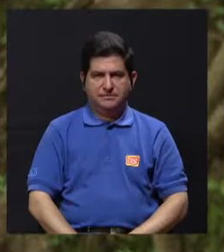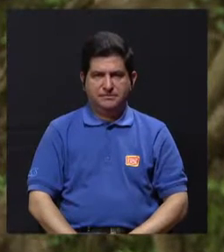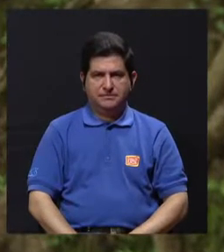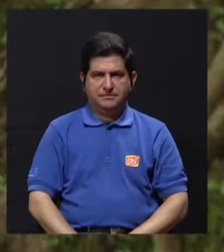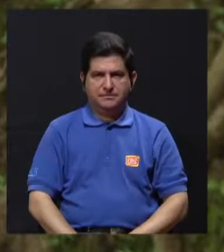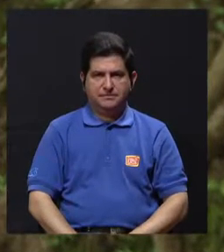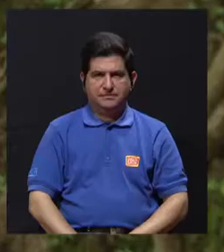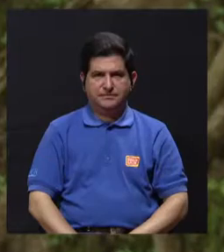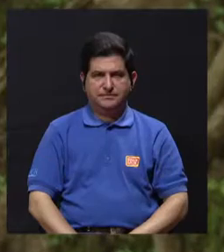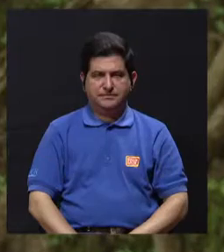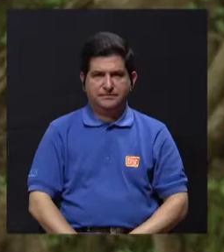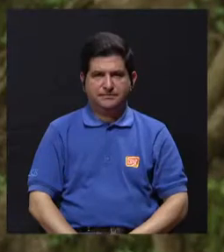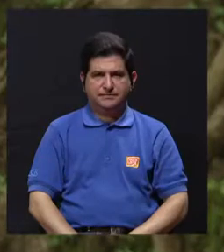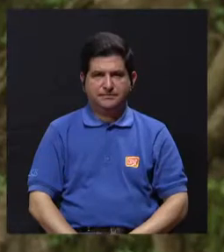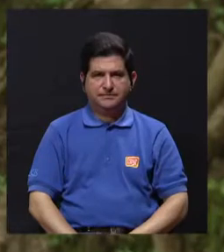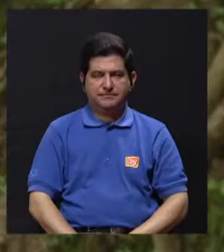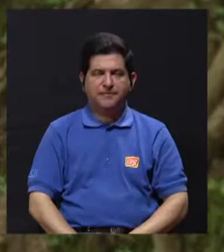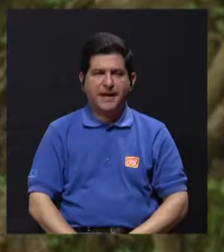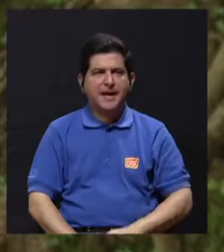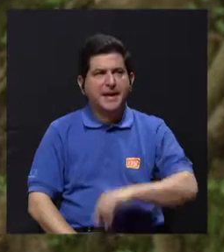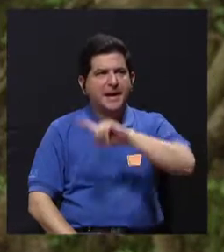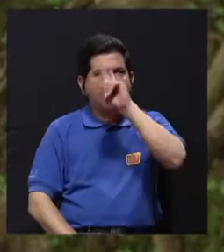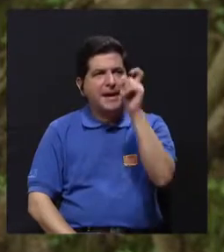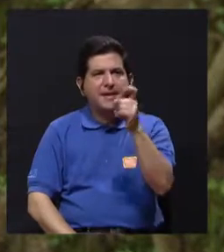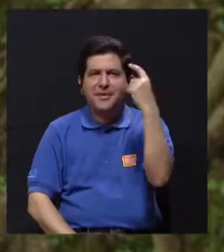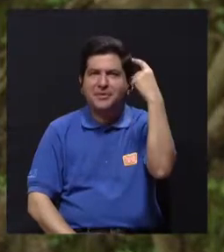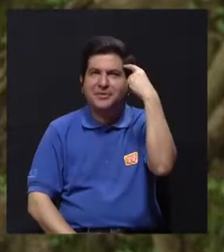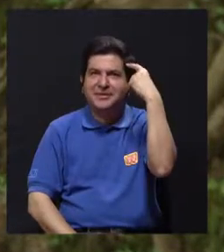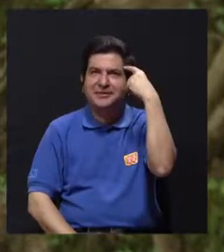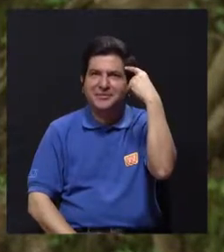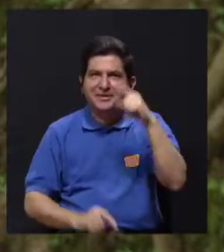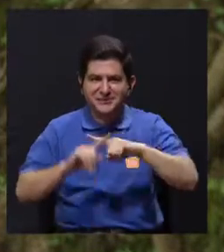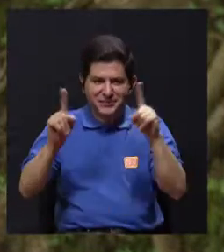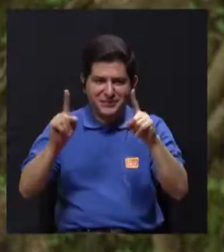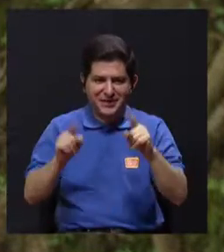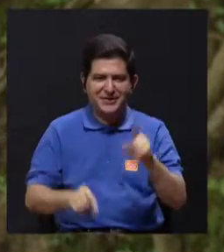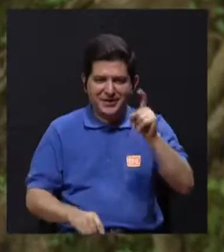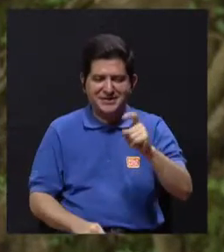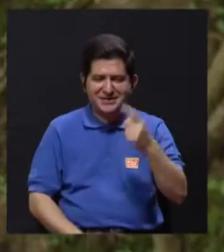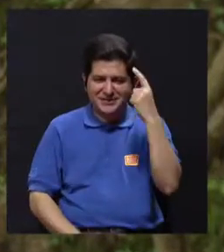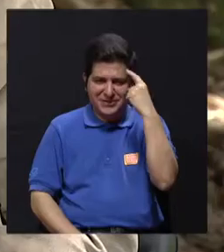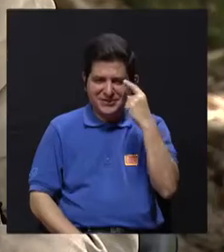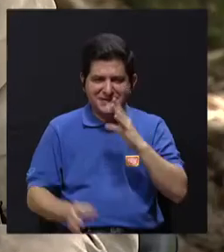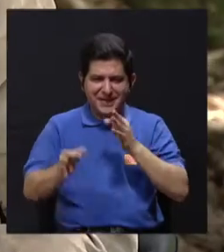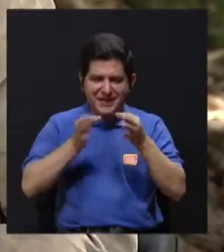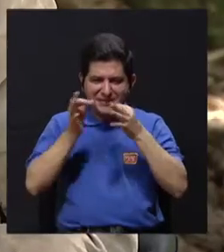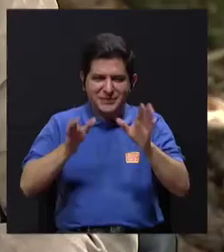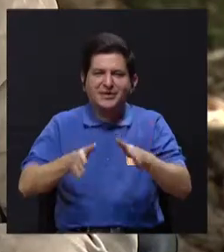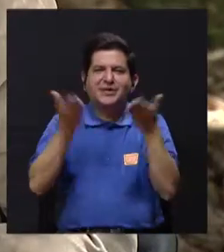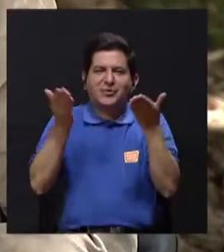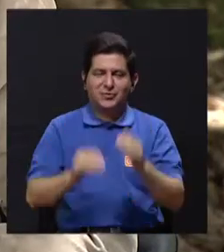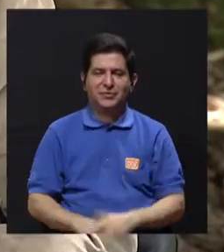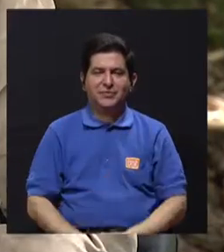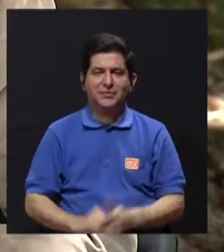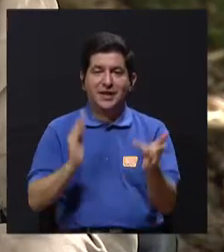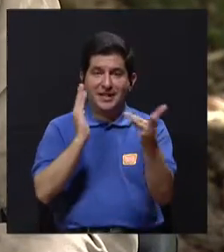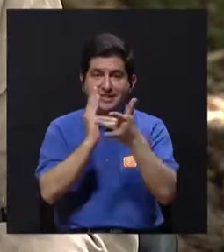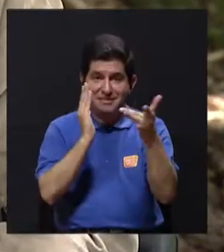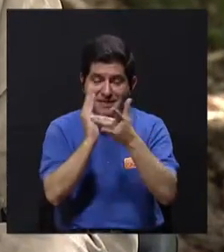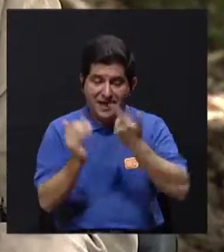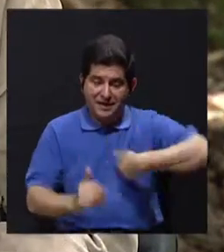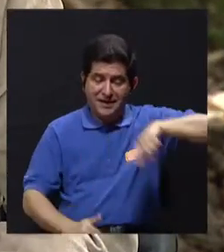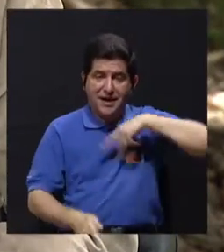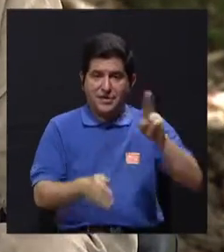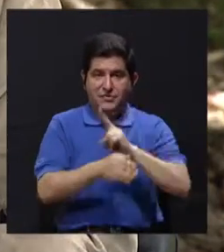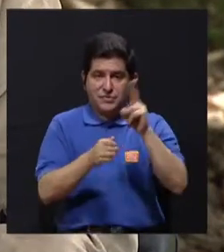cómo hacer, a ver, si le planteo la pregunta porque la tengo en la cabeza pero no en la boca, ¿cuáles son esas técnicas que